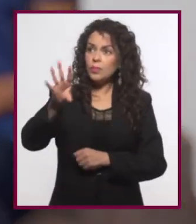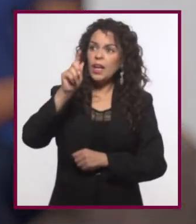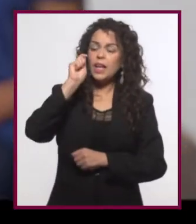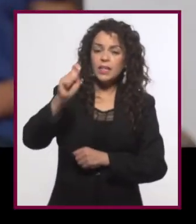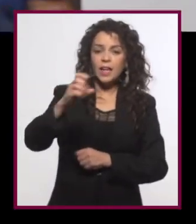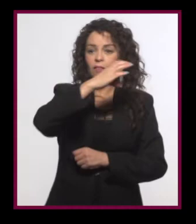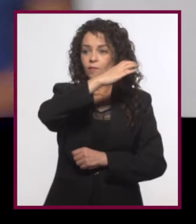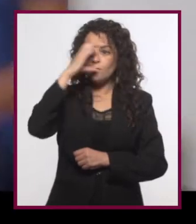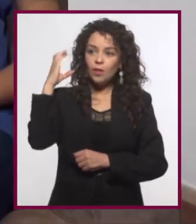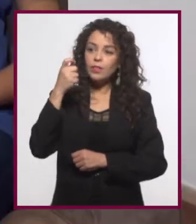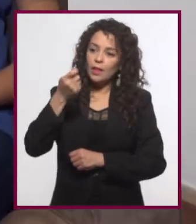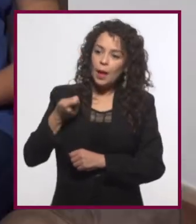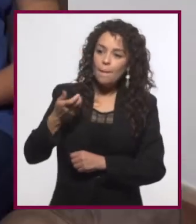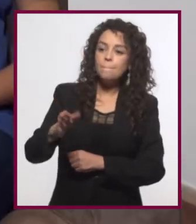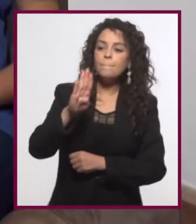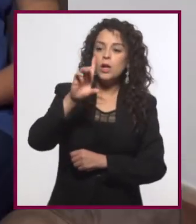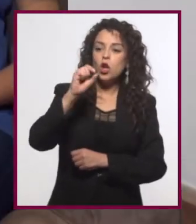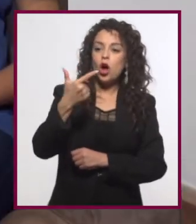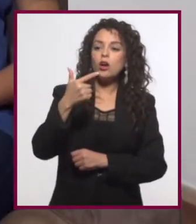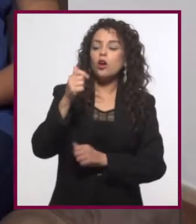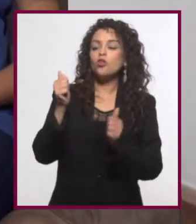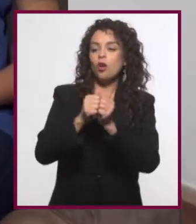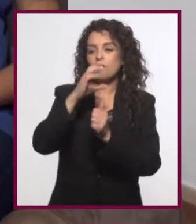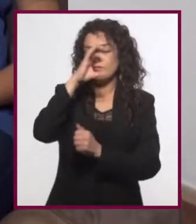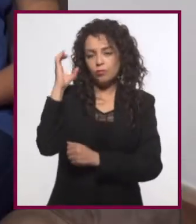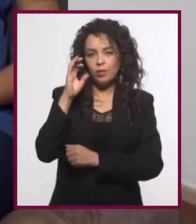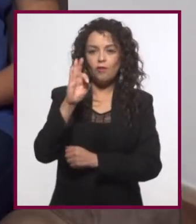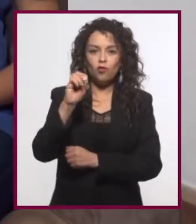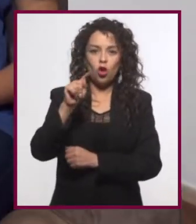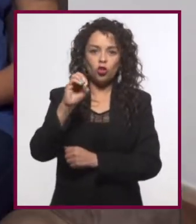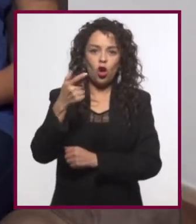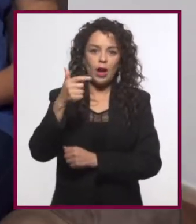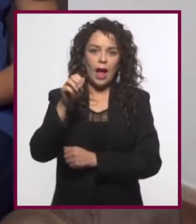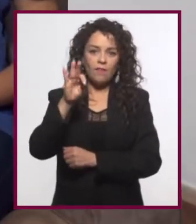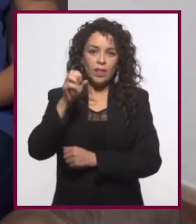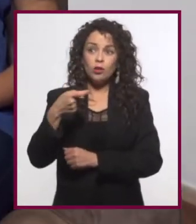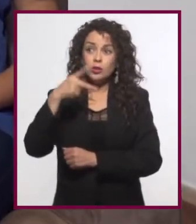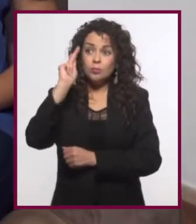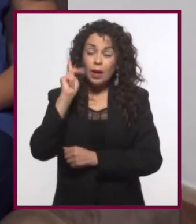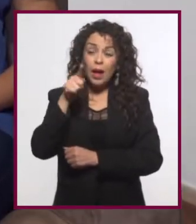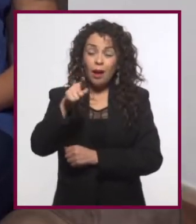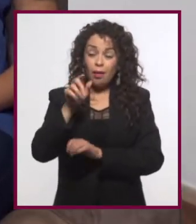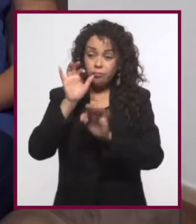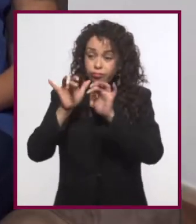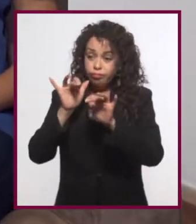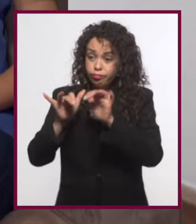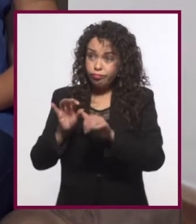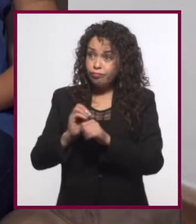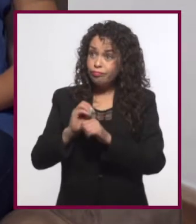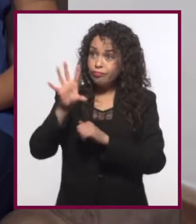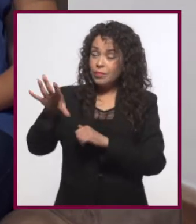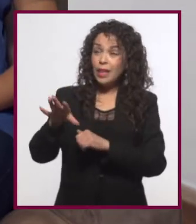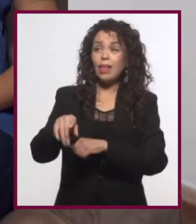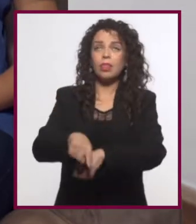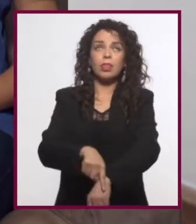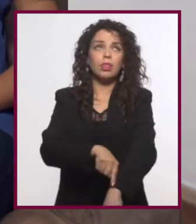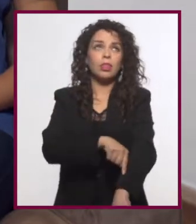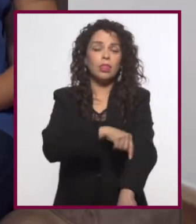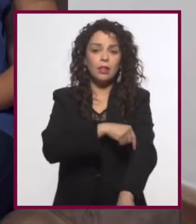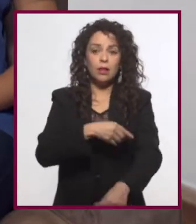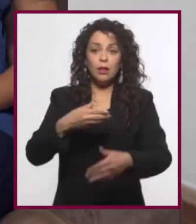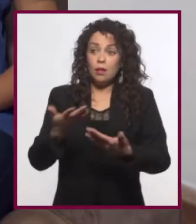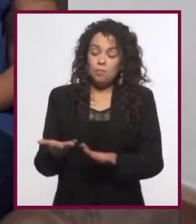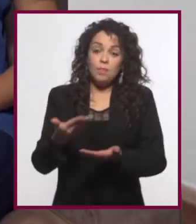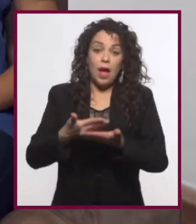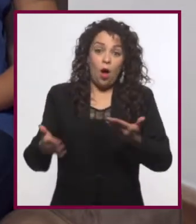Haciendo de ellas blogs fotográficos. Pero si subir texto a la red era tardado. Imagínense subir archivos más pesados